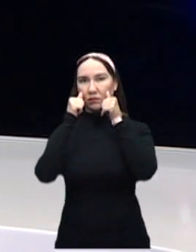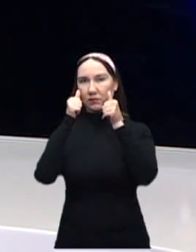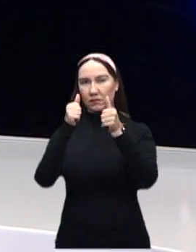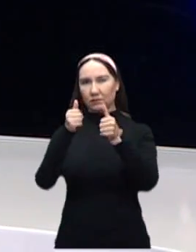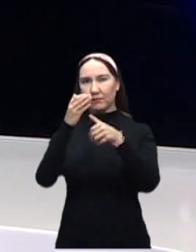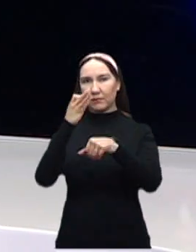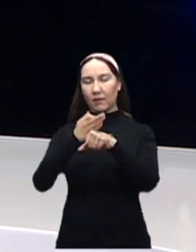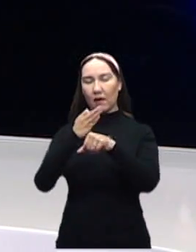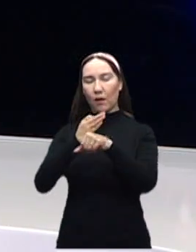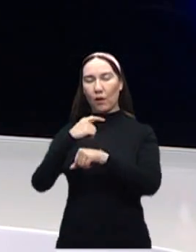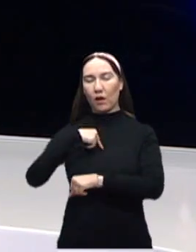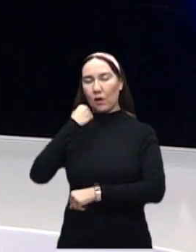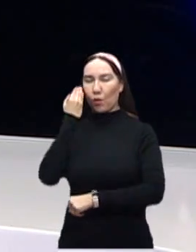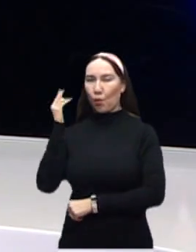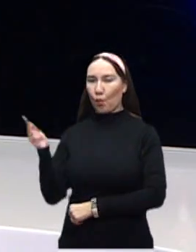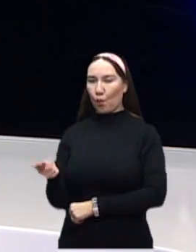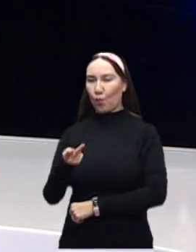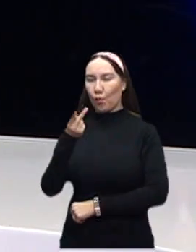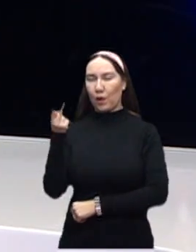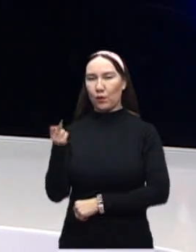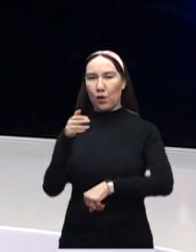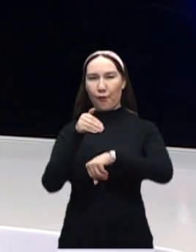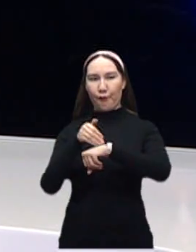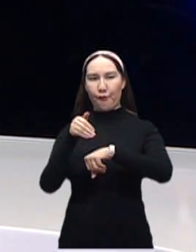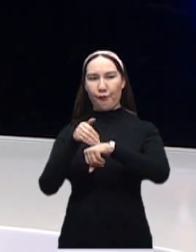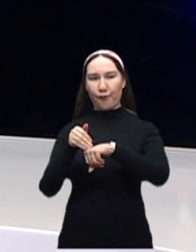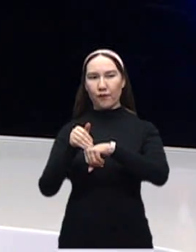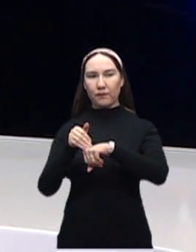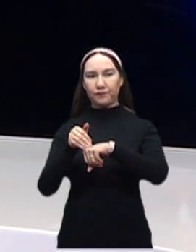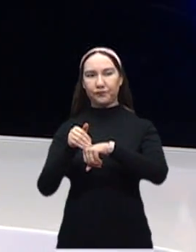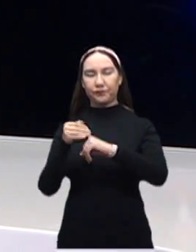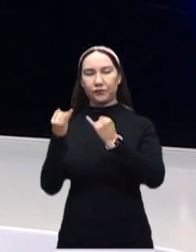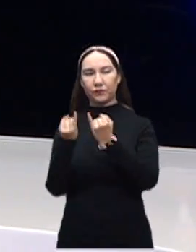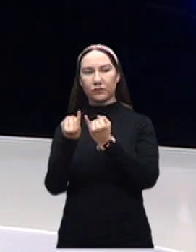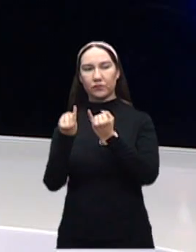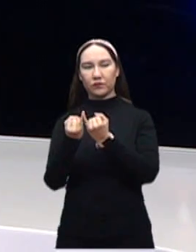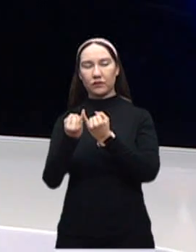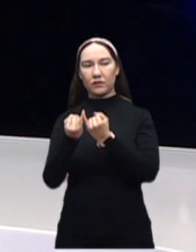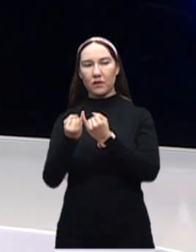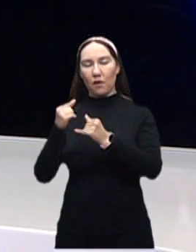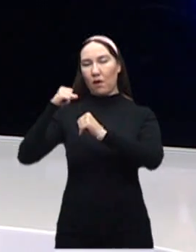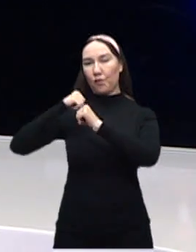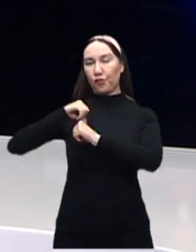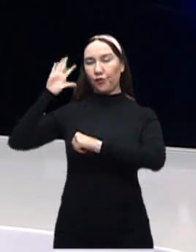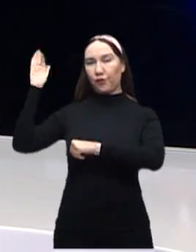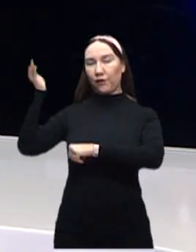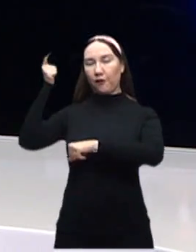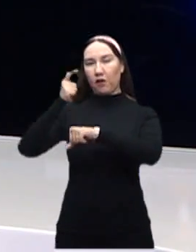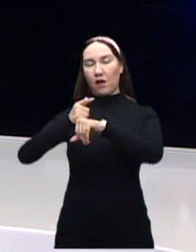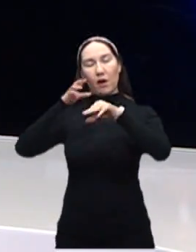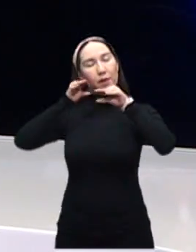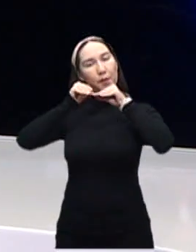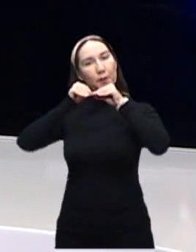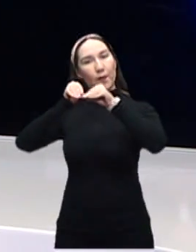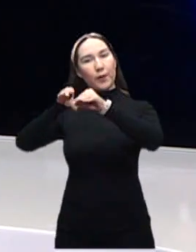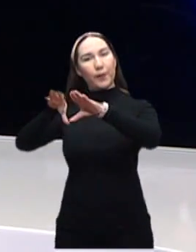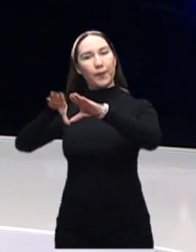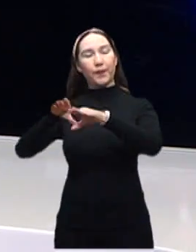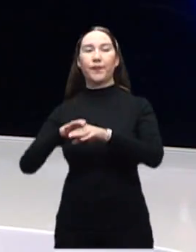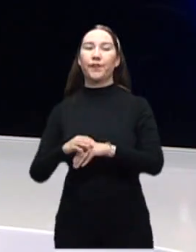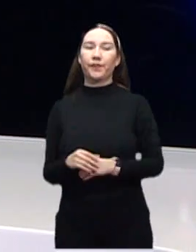preguntar dentro de estas cifras, que también emite la Autoridad Federal, la Autoridad Sanitaria Federal,